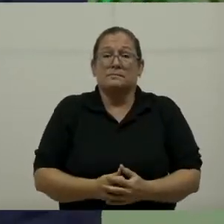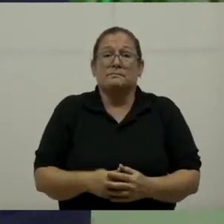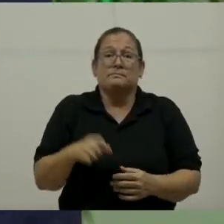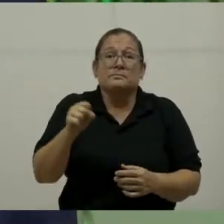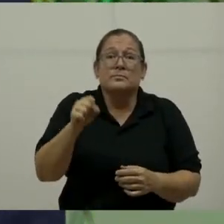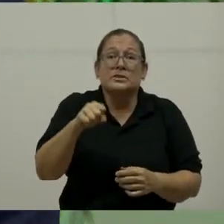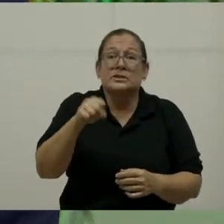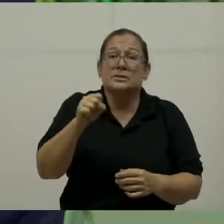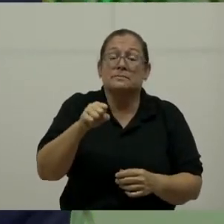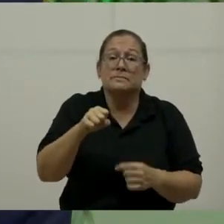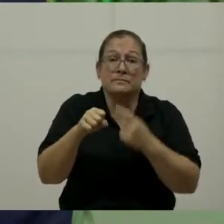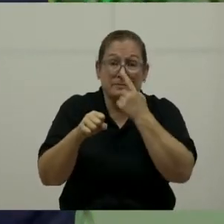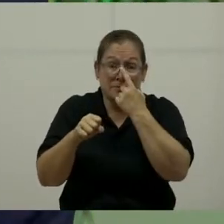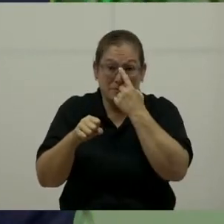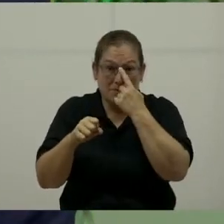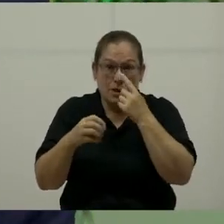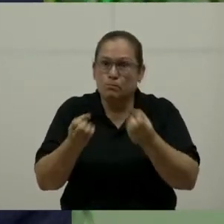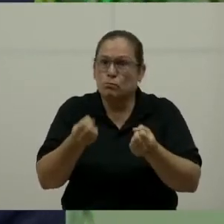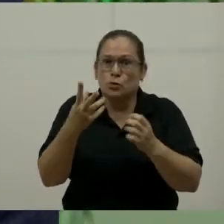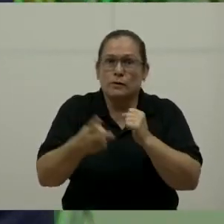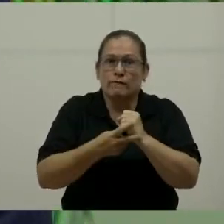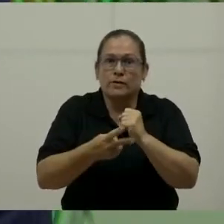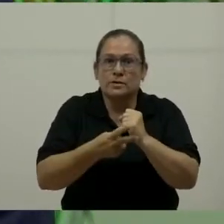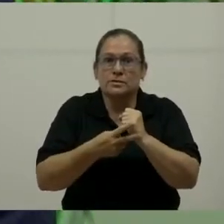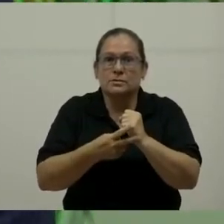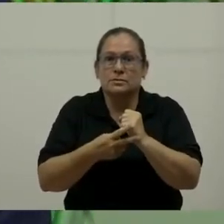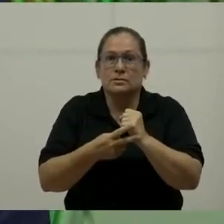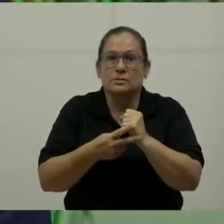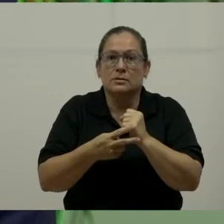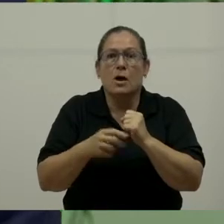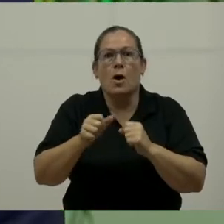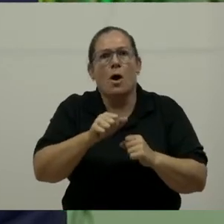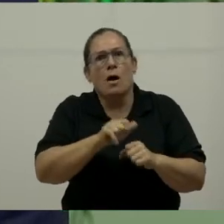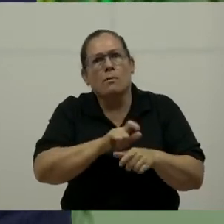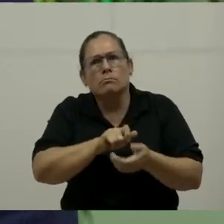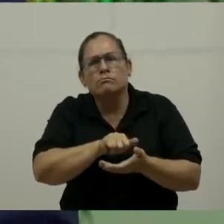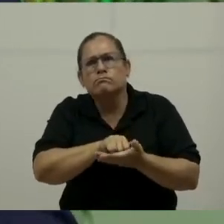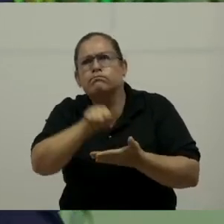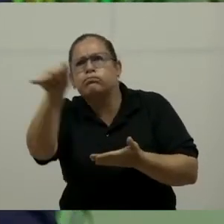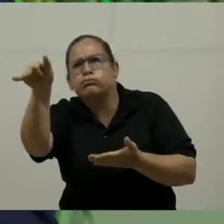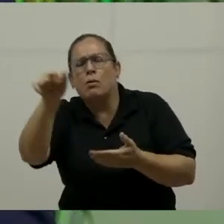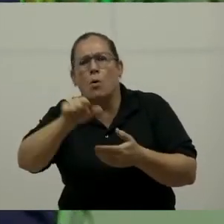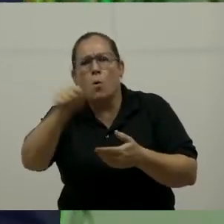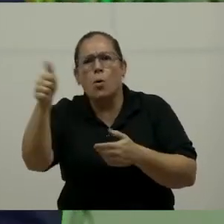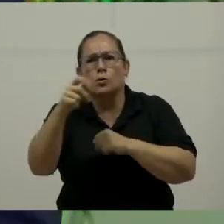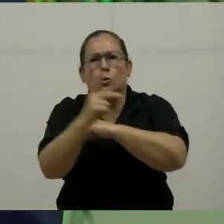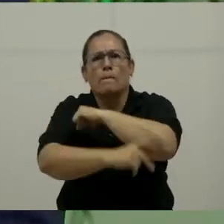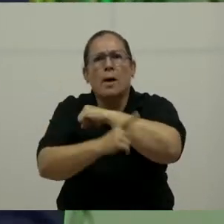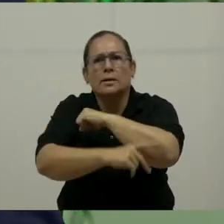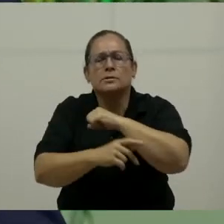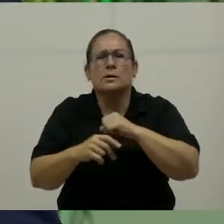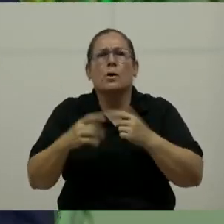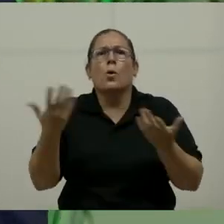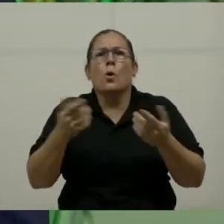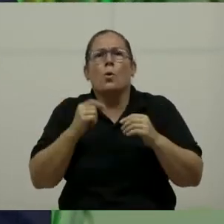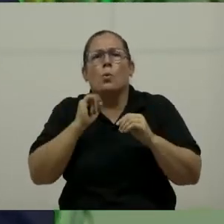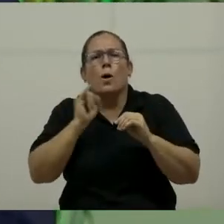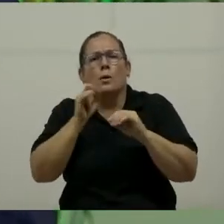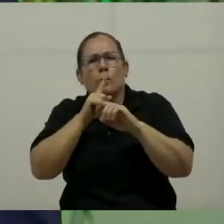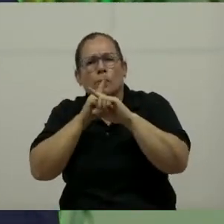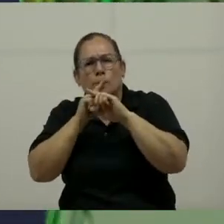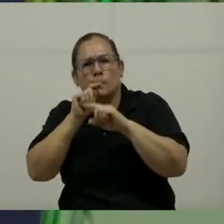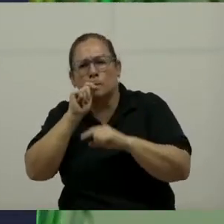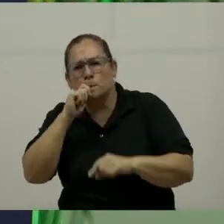demuestra. Muchas veces, al viajar a otro país, hay un cierto anonimato, ¿verdad?, en el